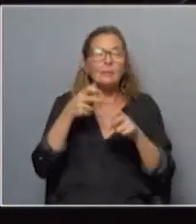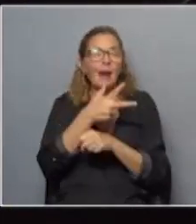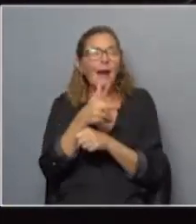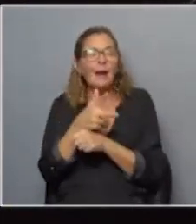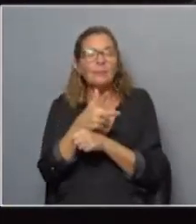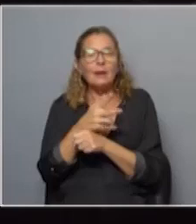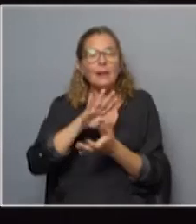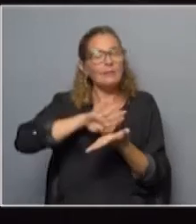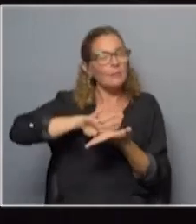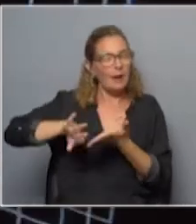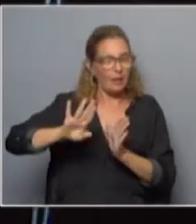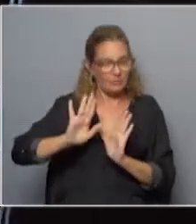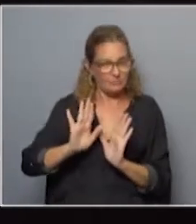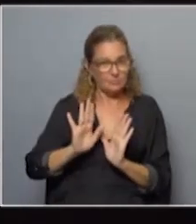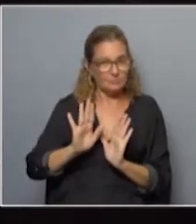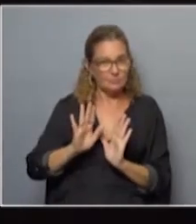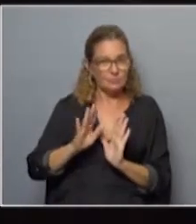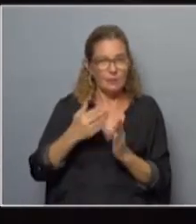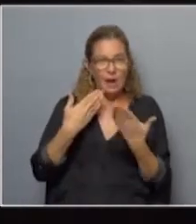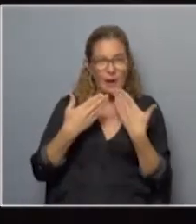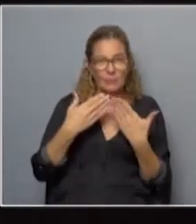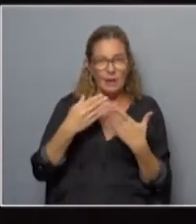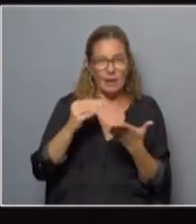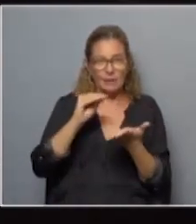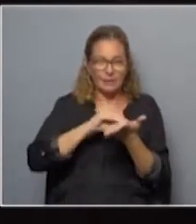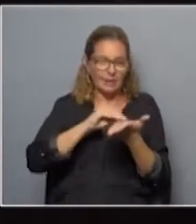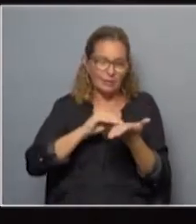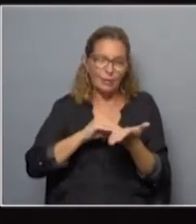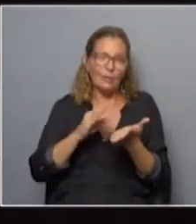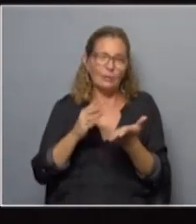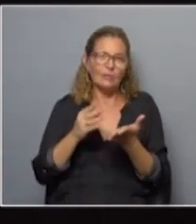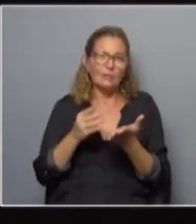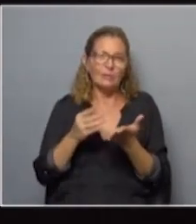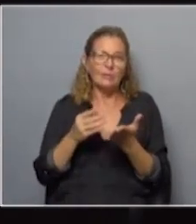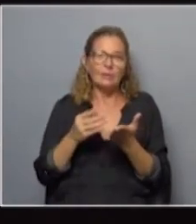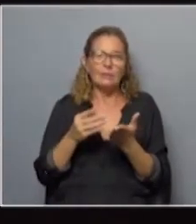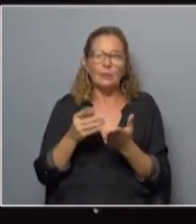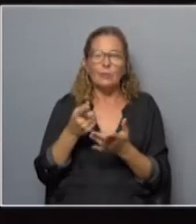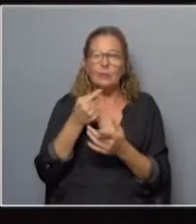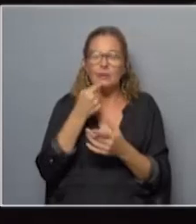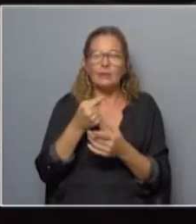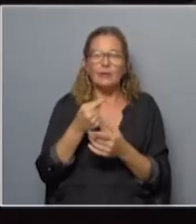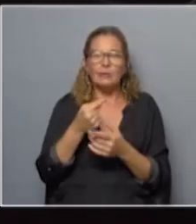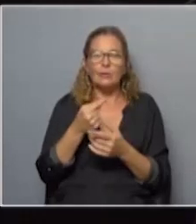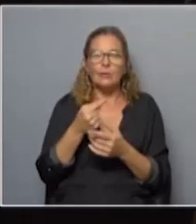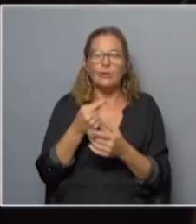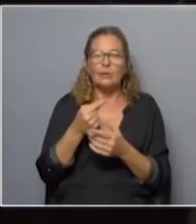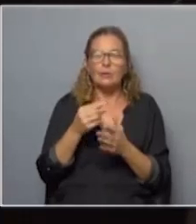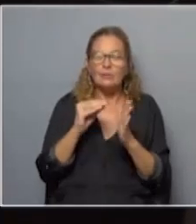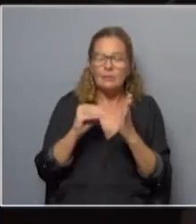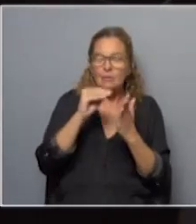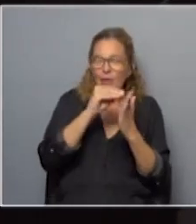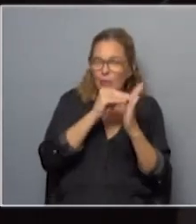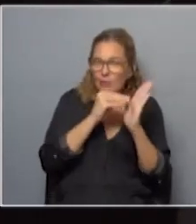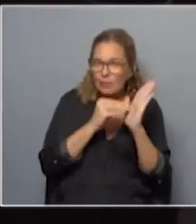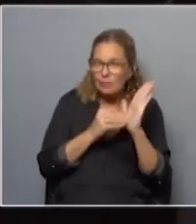separado. Claro, porque hablar de registro puede ser a vivo. No, aquí estamos hablando de un registro en el que se acumulan datos